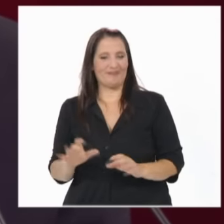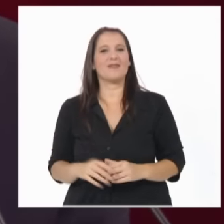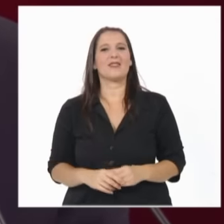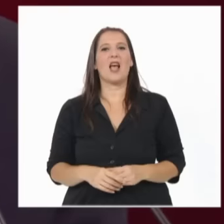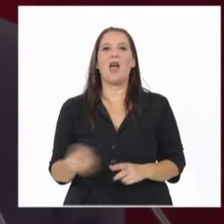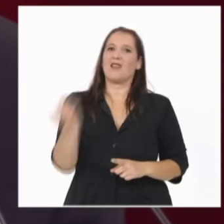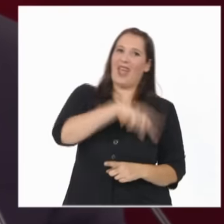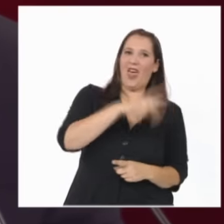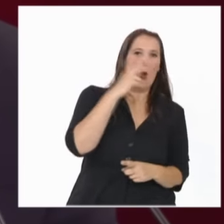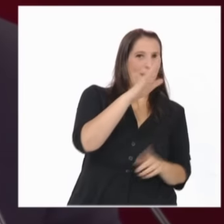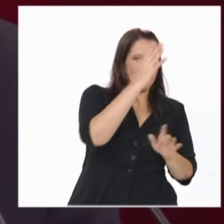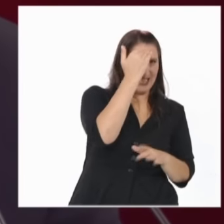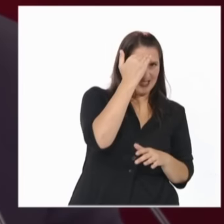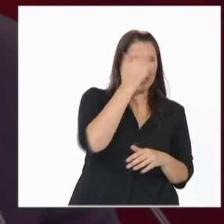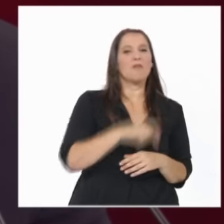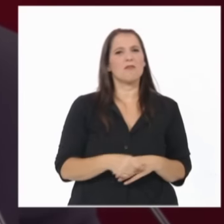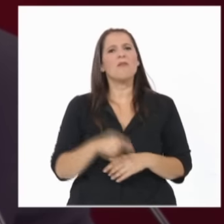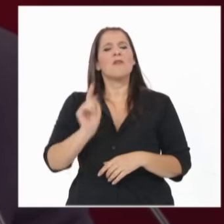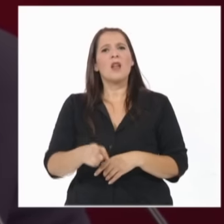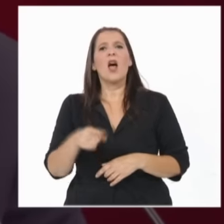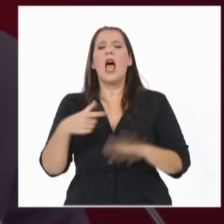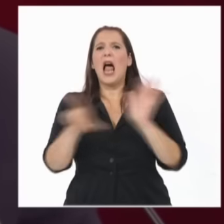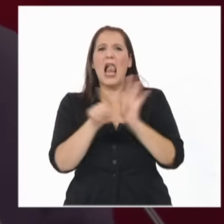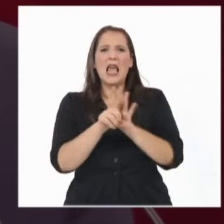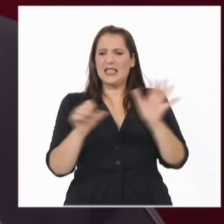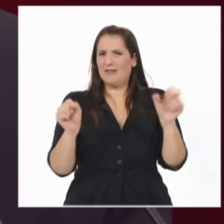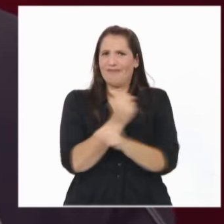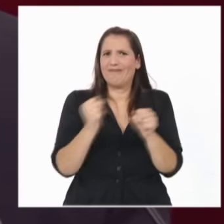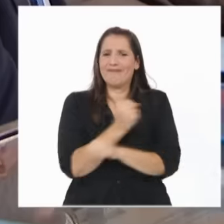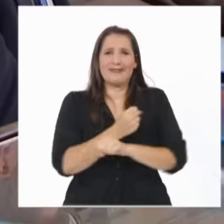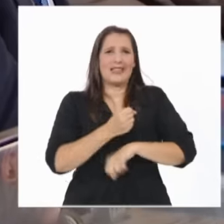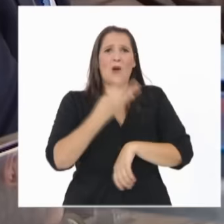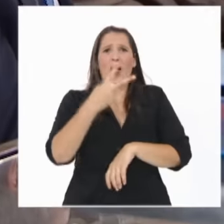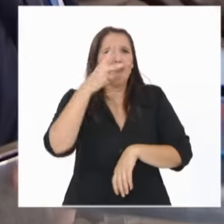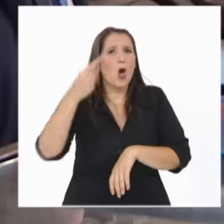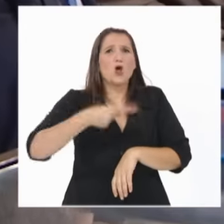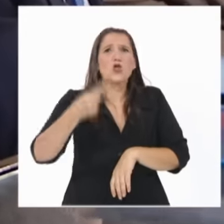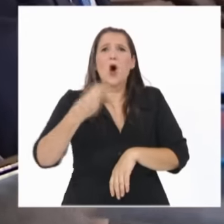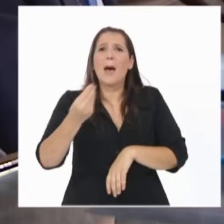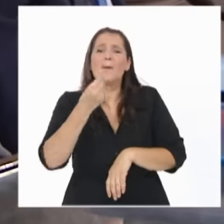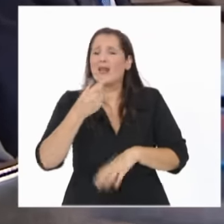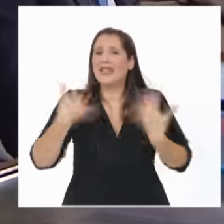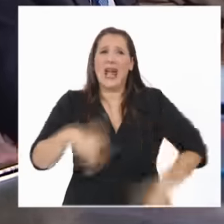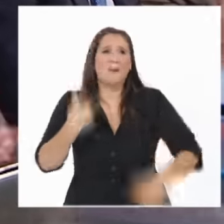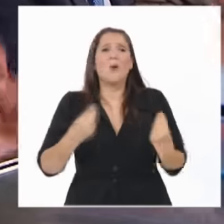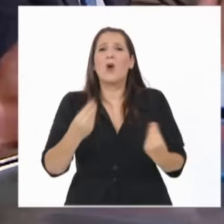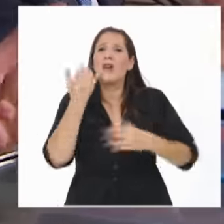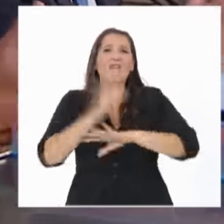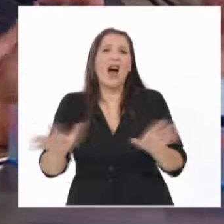que logra sanciones en 48 horas para terminar con la llamada puerta giratoria.